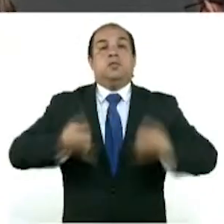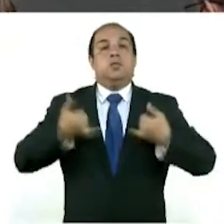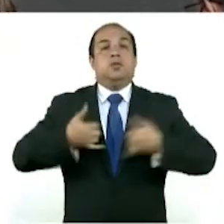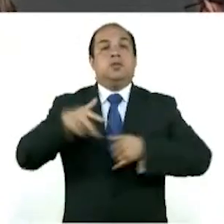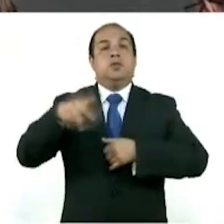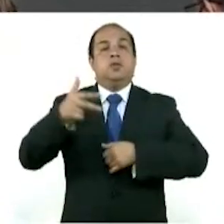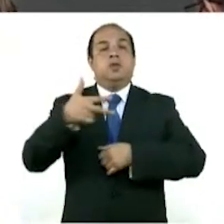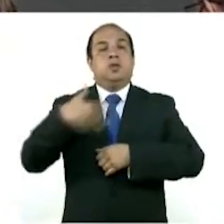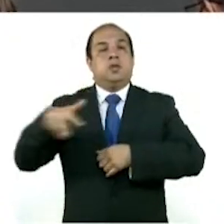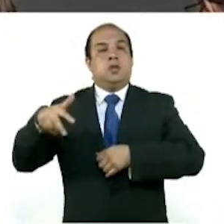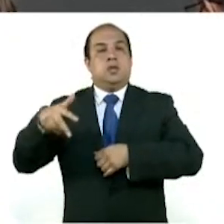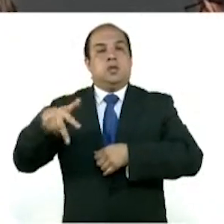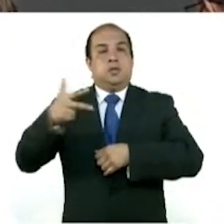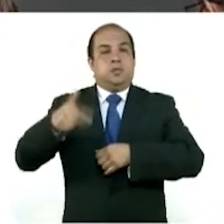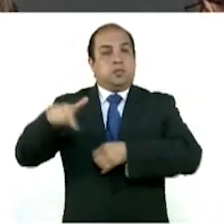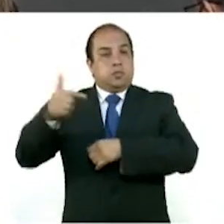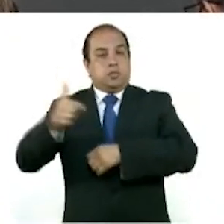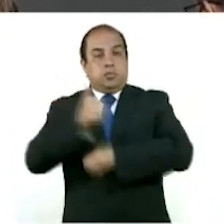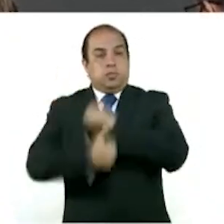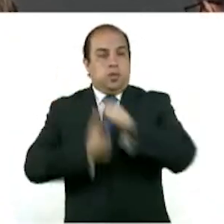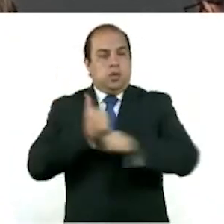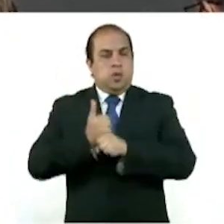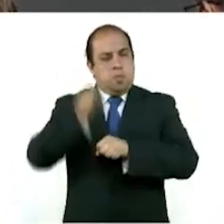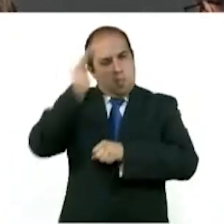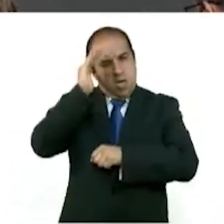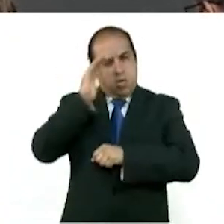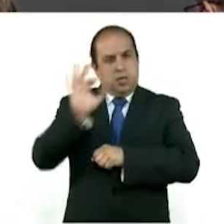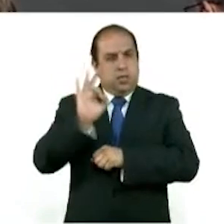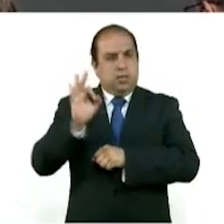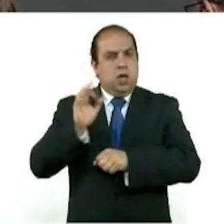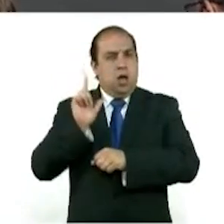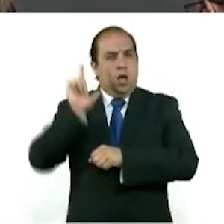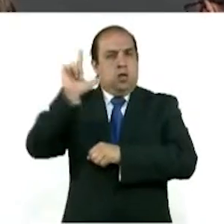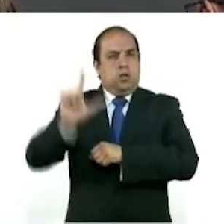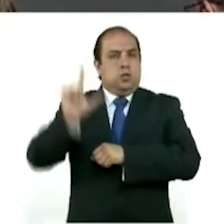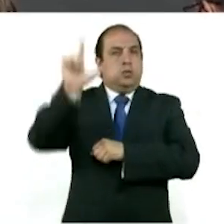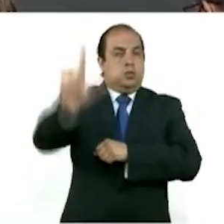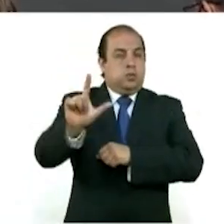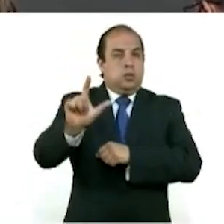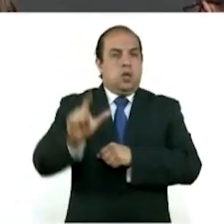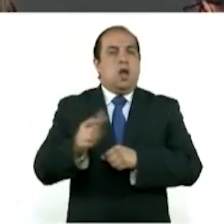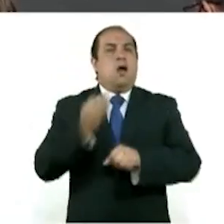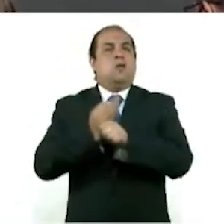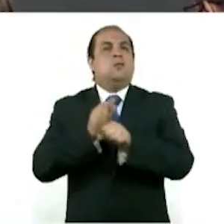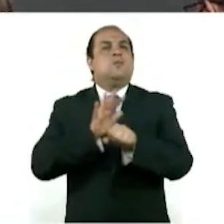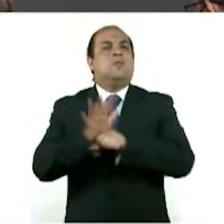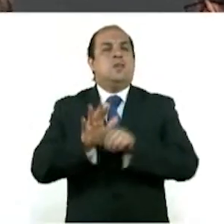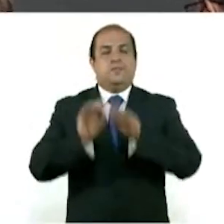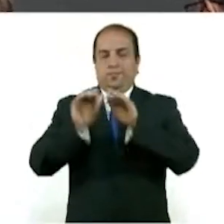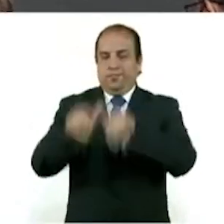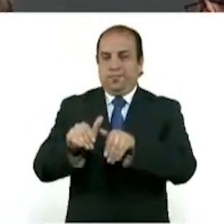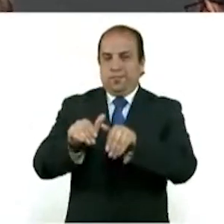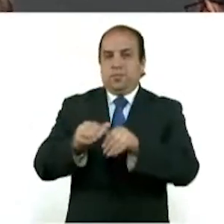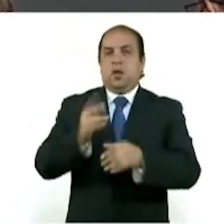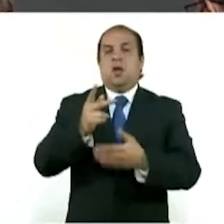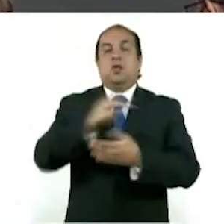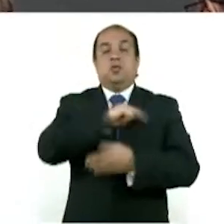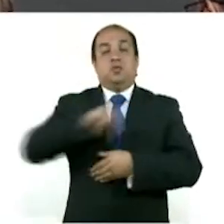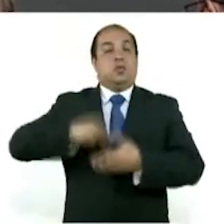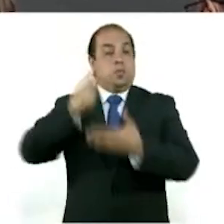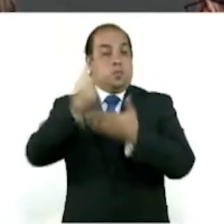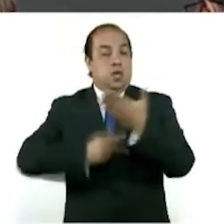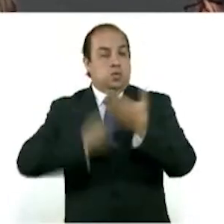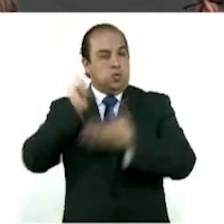creemos que va a ser este lunes en 8, es decir, ¿qué es lo que toca hoy? Que nos registremos. De esa manera nosotros podemos hacer la planeación para poder